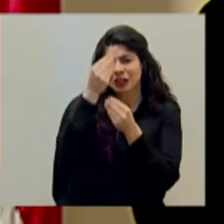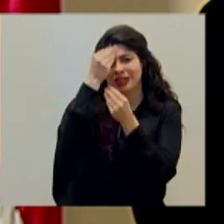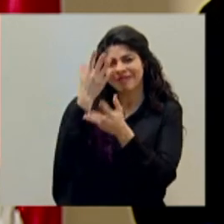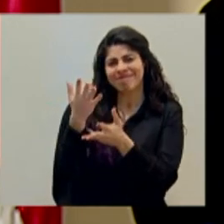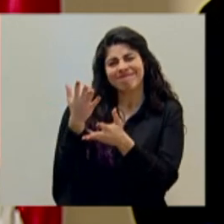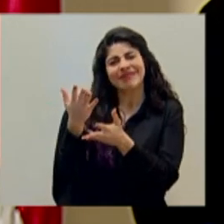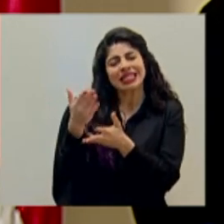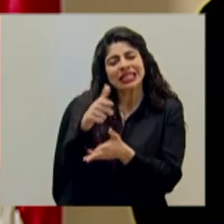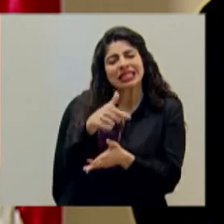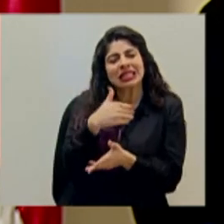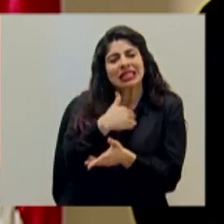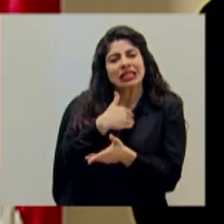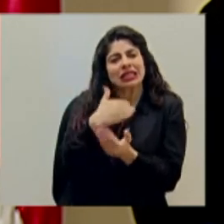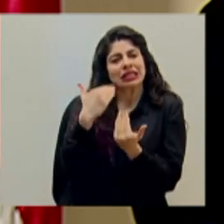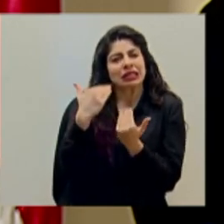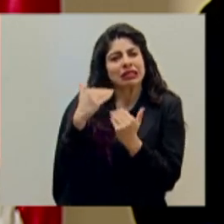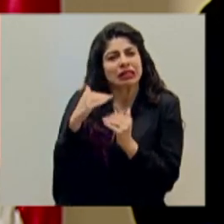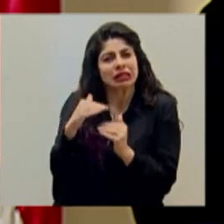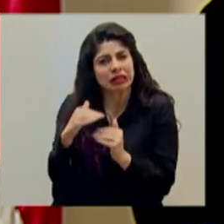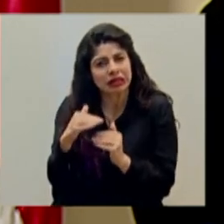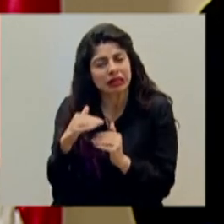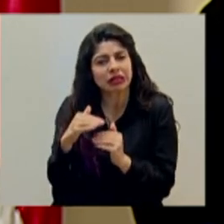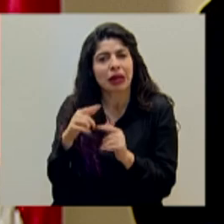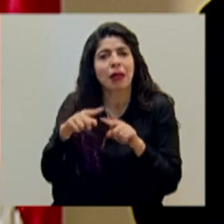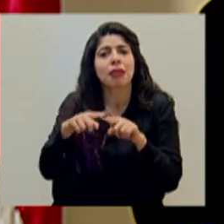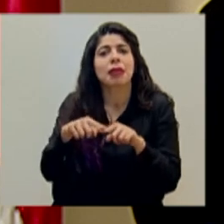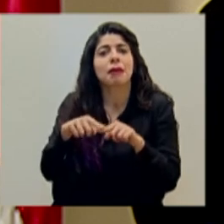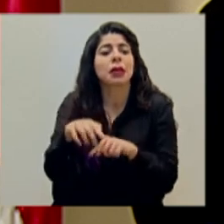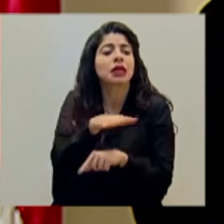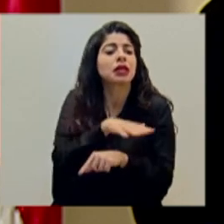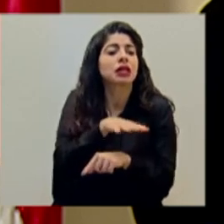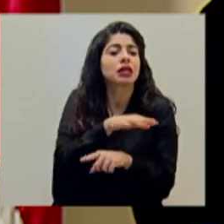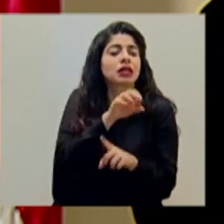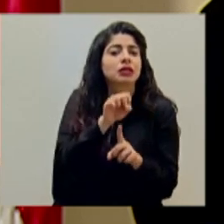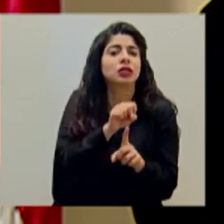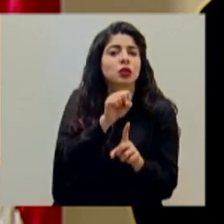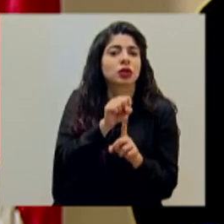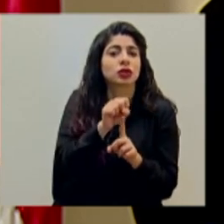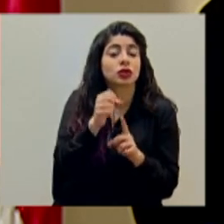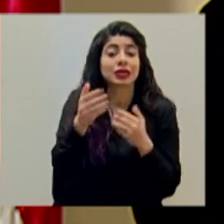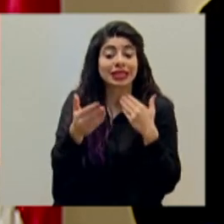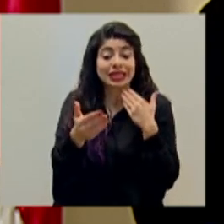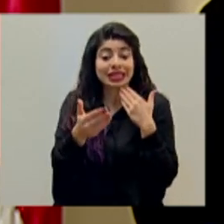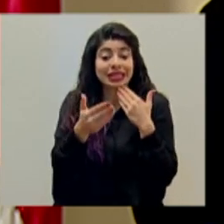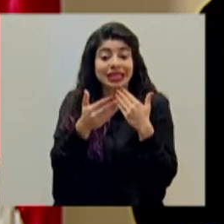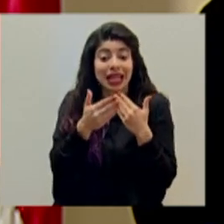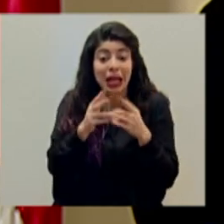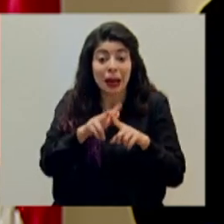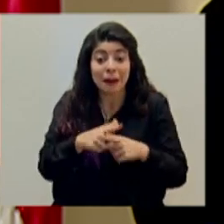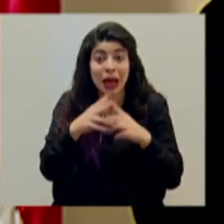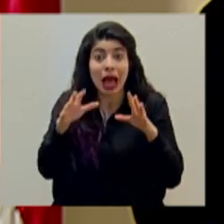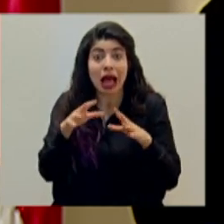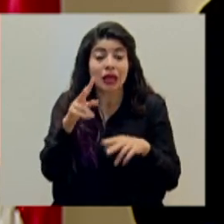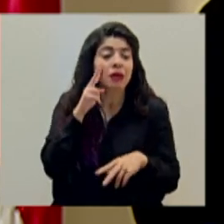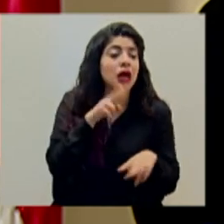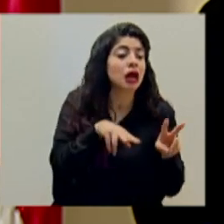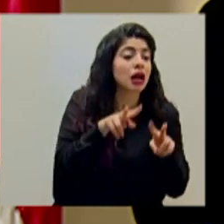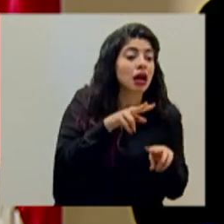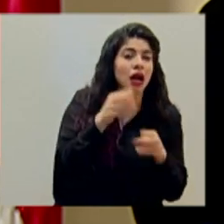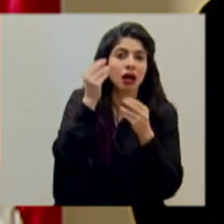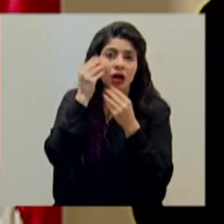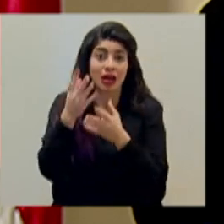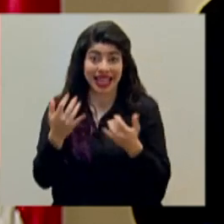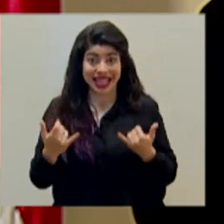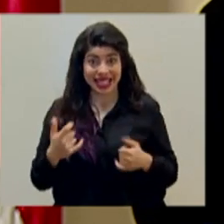un condicionamiento justamente a lo que tuviéramos enfrente cuando estuviéramos cerca de que ya empezara el evento. Justamente en este